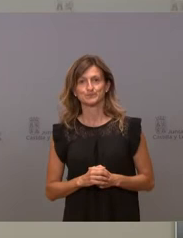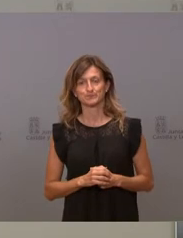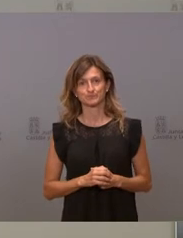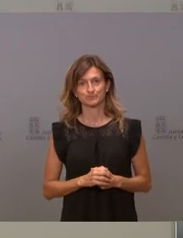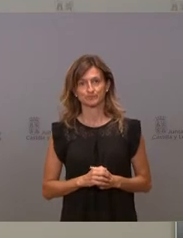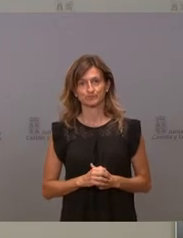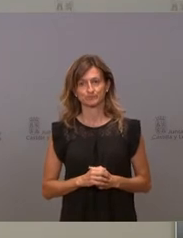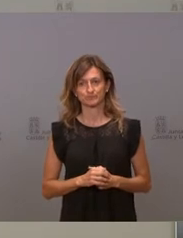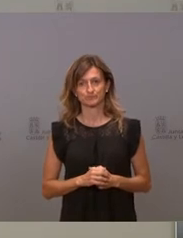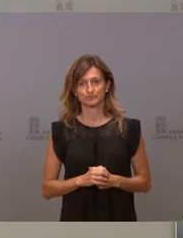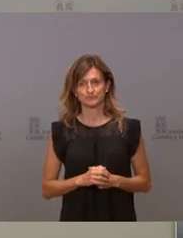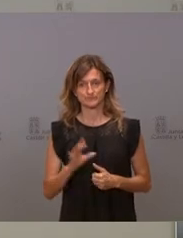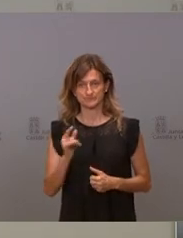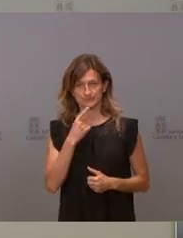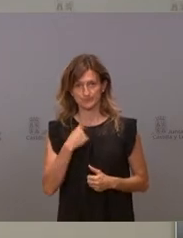Sí.